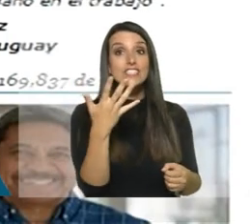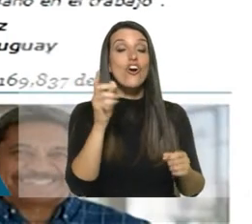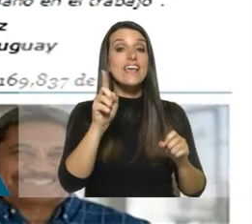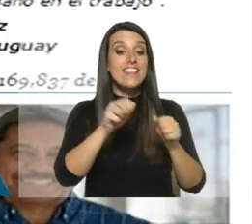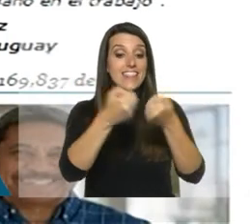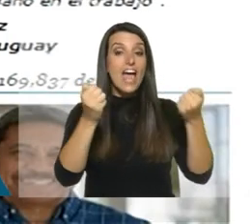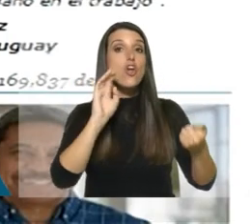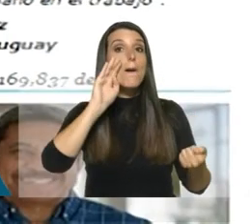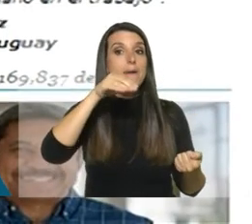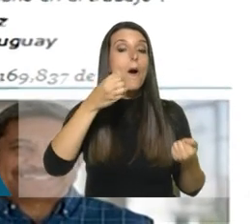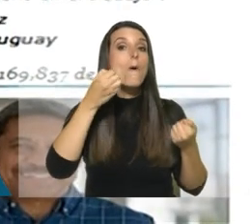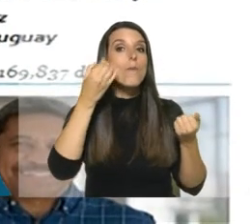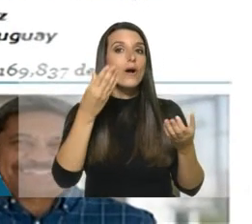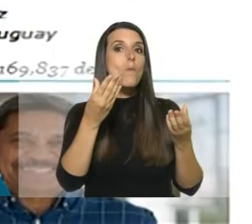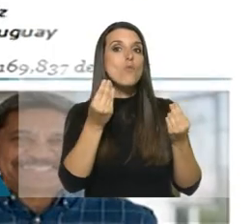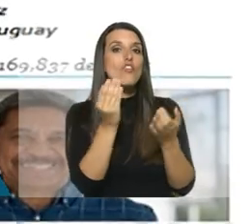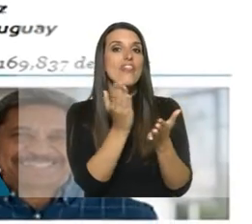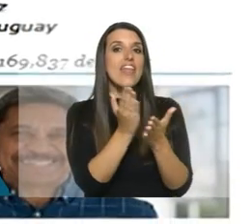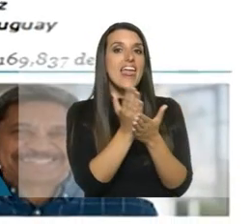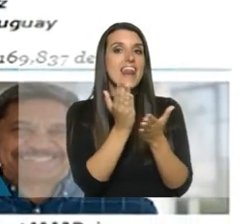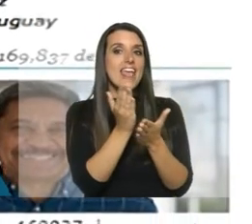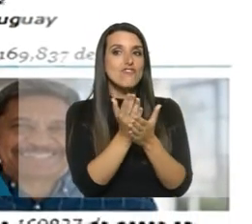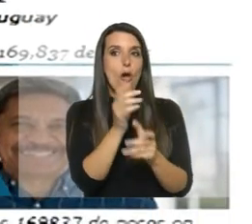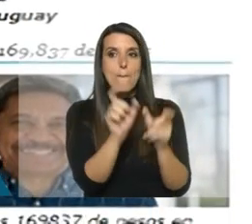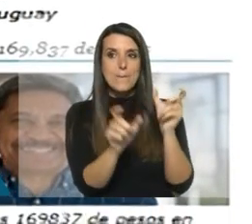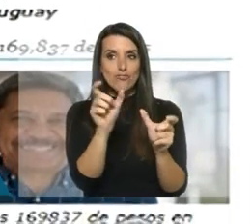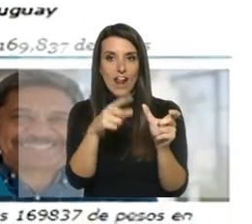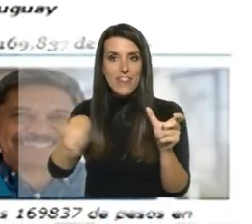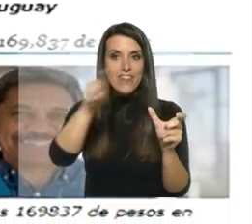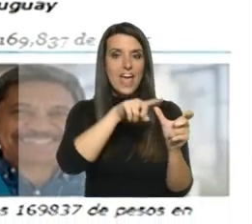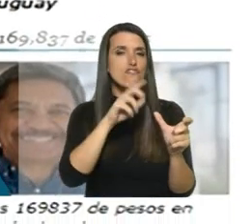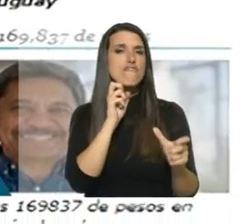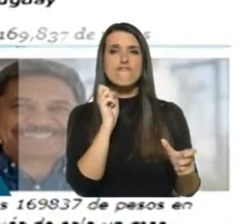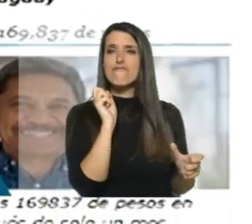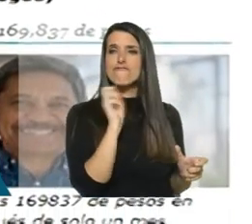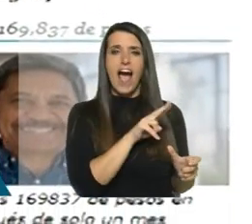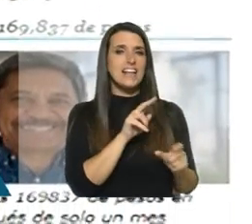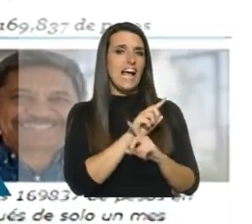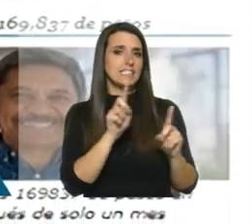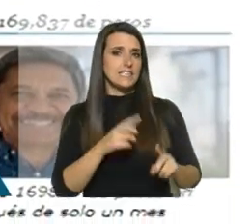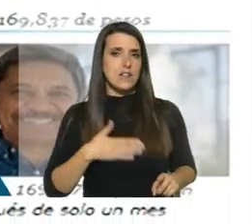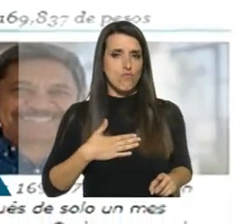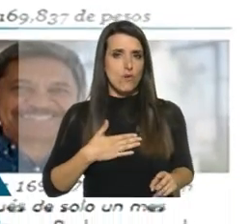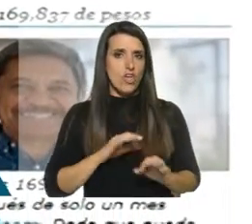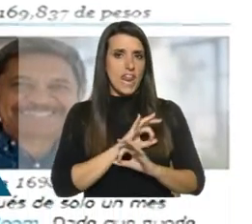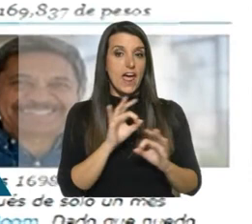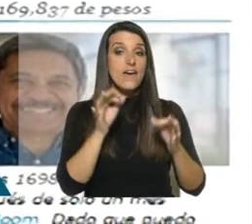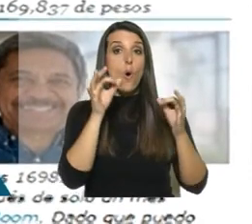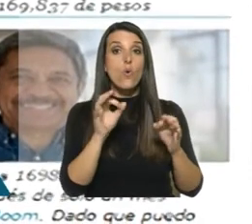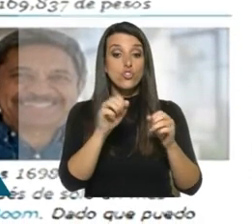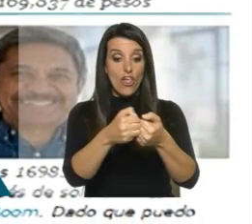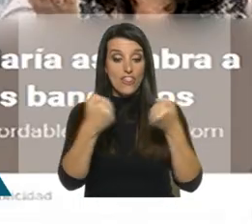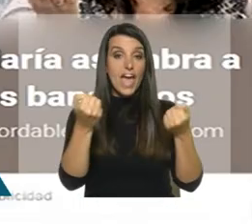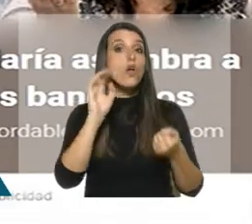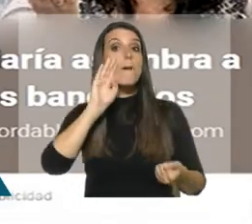País porque se usaron varios de sus derechos como personas jurídicas que son de manera falsa y sin consentimiento. En el caso del diario El